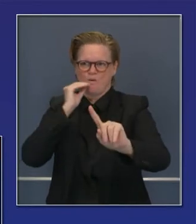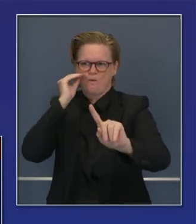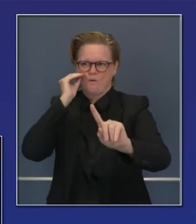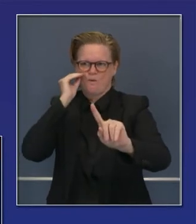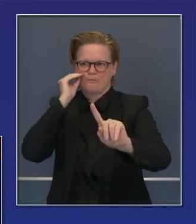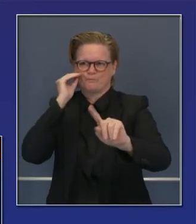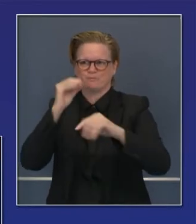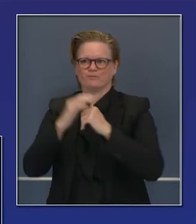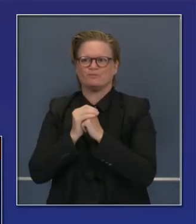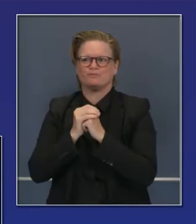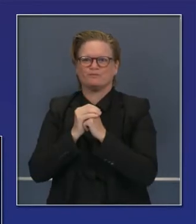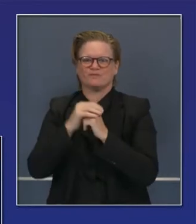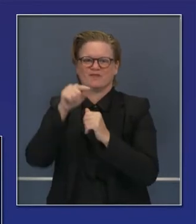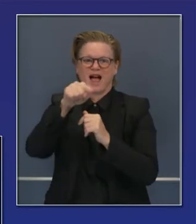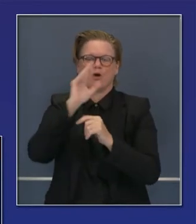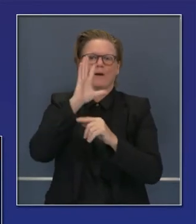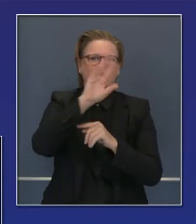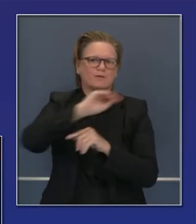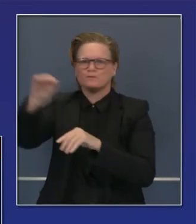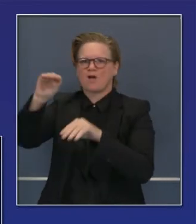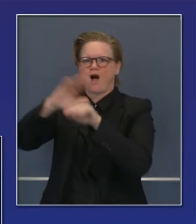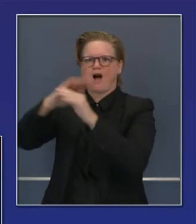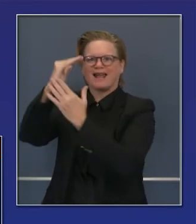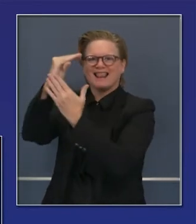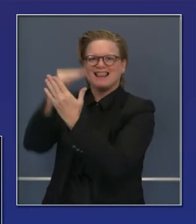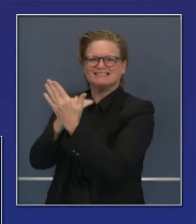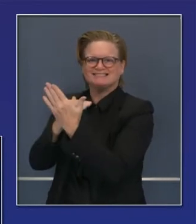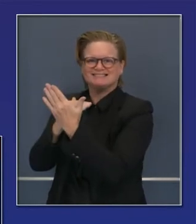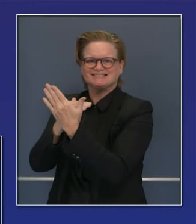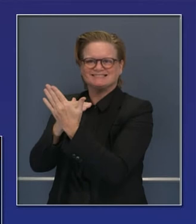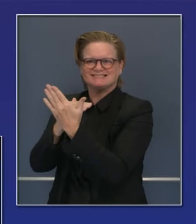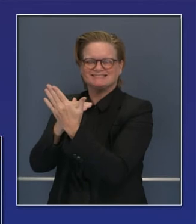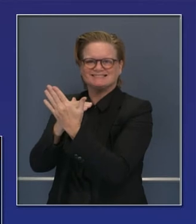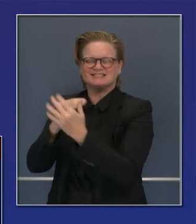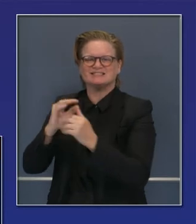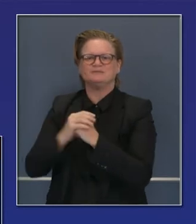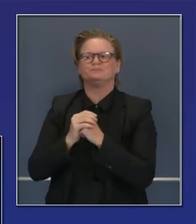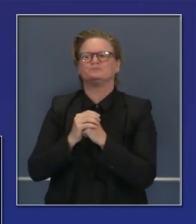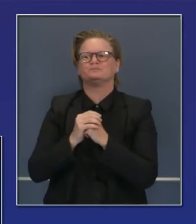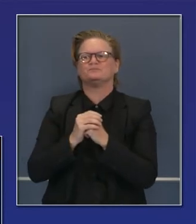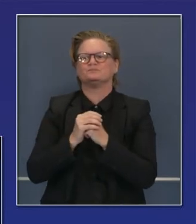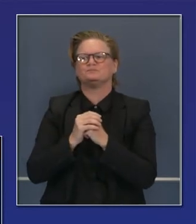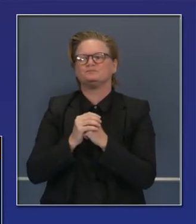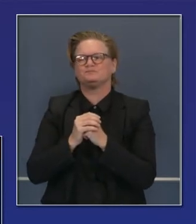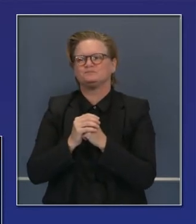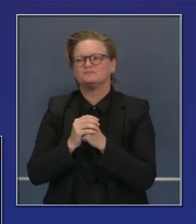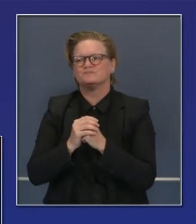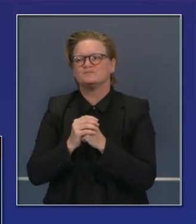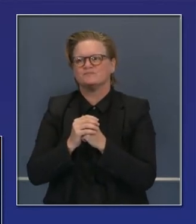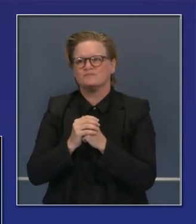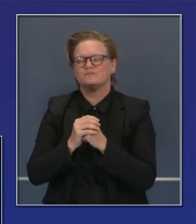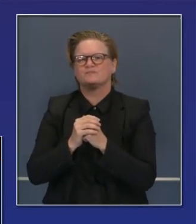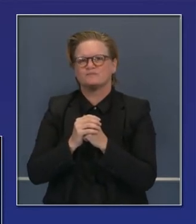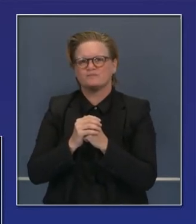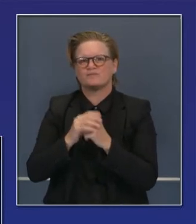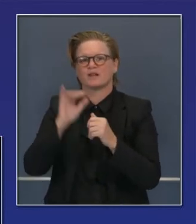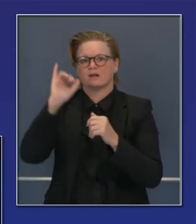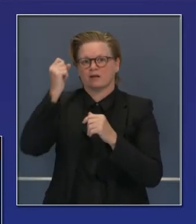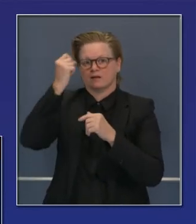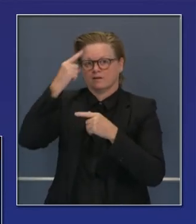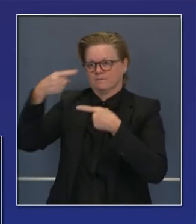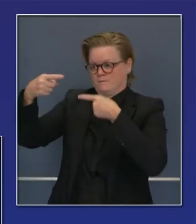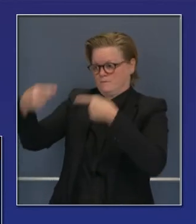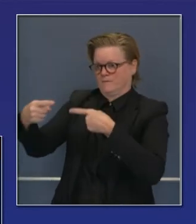como una región puede entrar a esa orden. Las tres semanas es lo que estamos contemplando. Así que